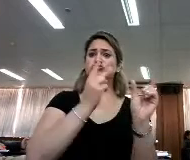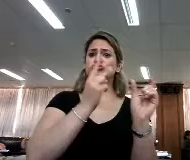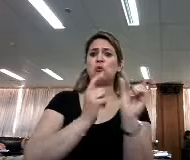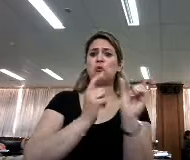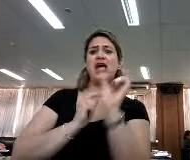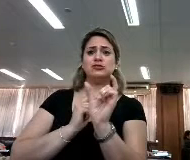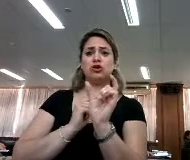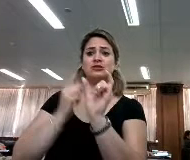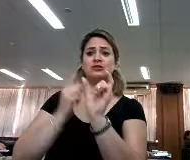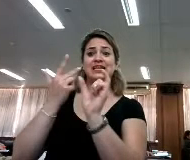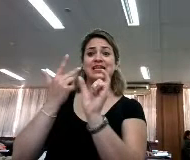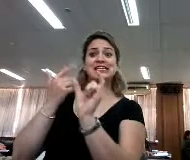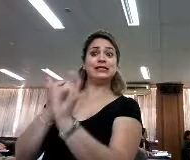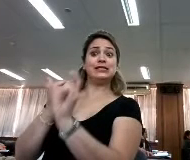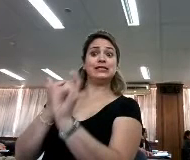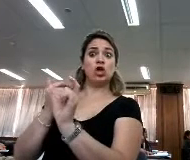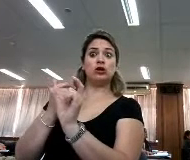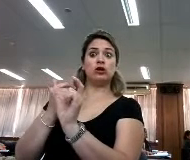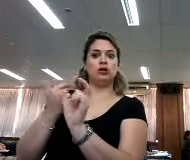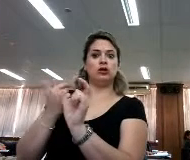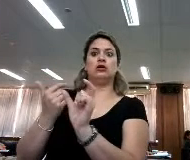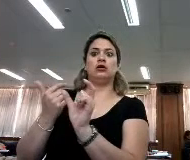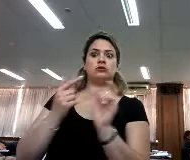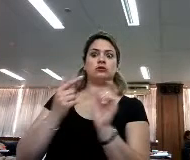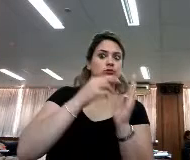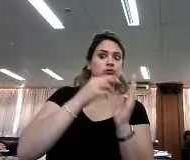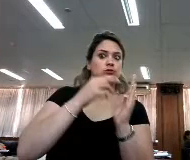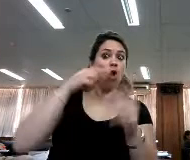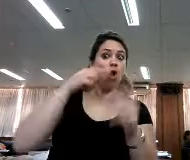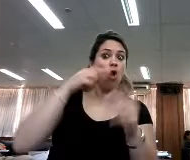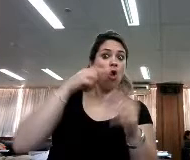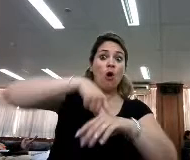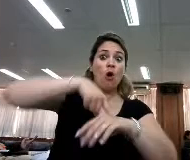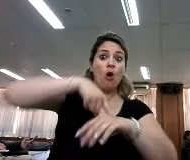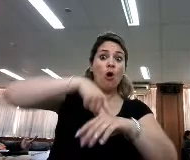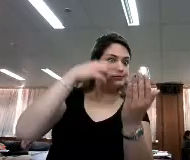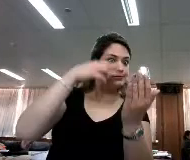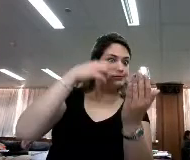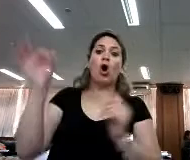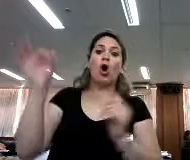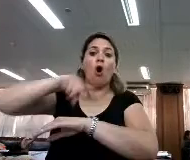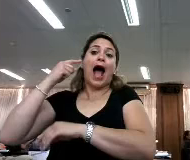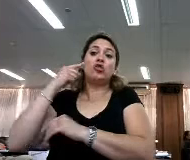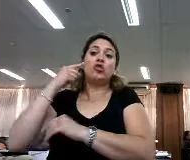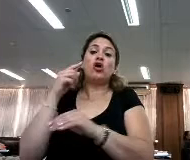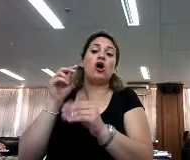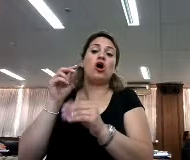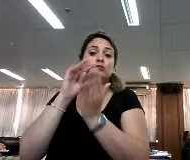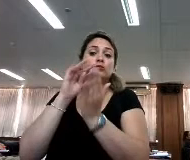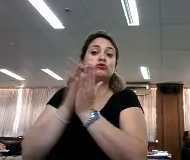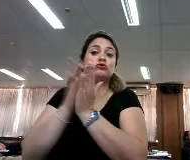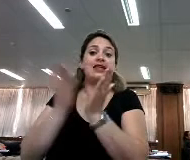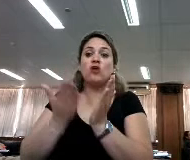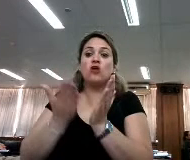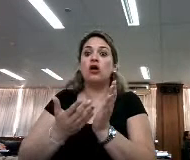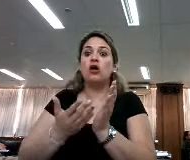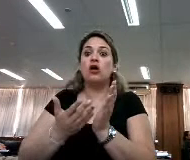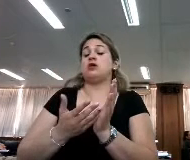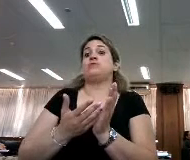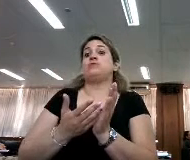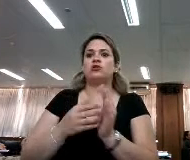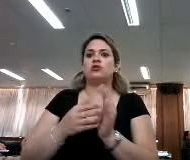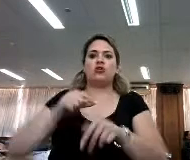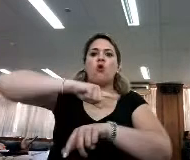líneas cortas, pero en sagas, pasamos horas escuchando audiolibros, pasamos horas escuchando podcast, entonces a mí